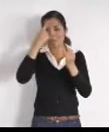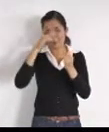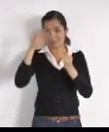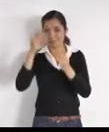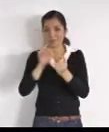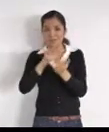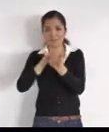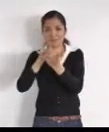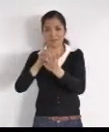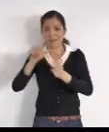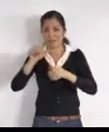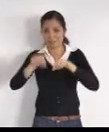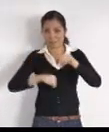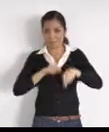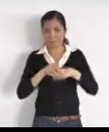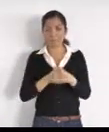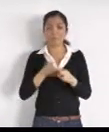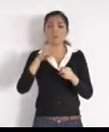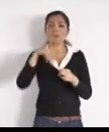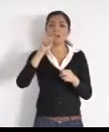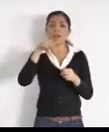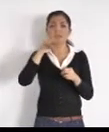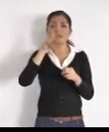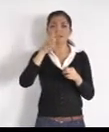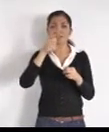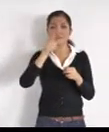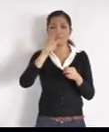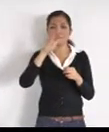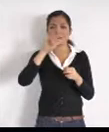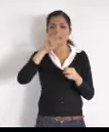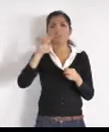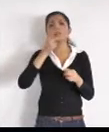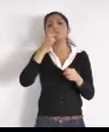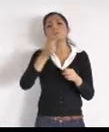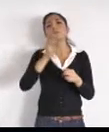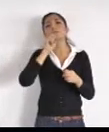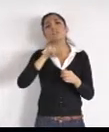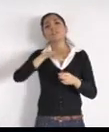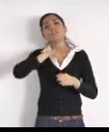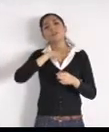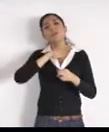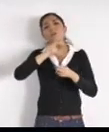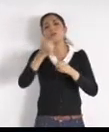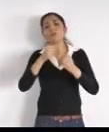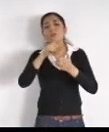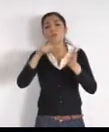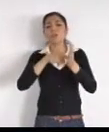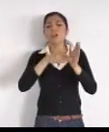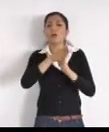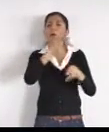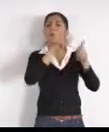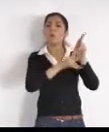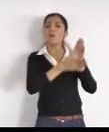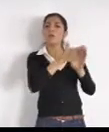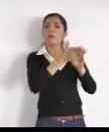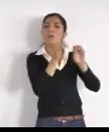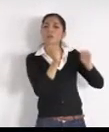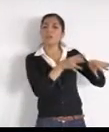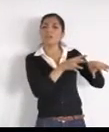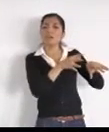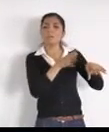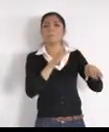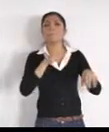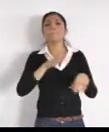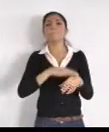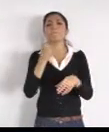hicieran algo en la avenida que está incompleta, la verdad, mi nombre tendrá, porque no tiene ninguna placa, es la que está en fracción de Tuchulavista,